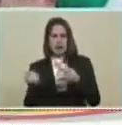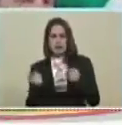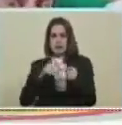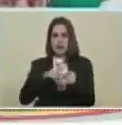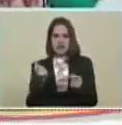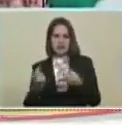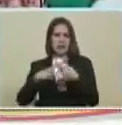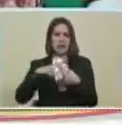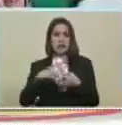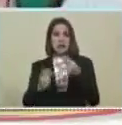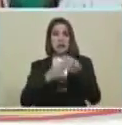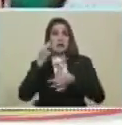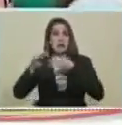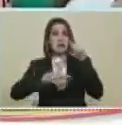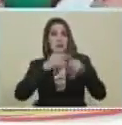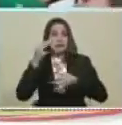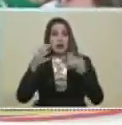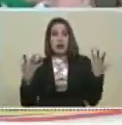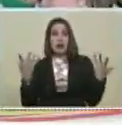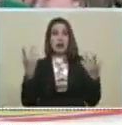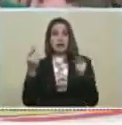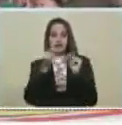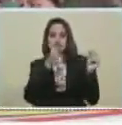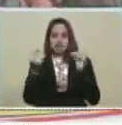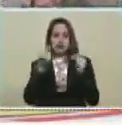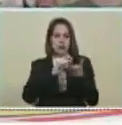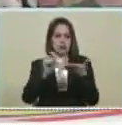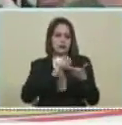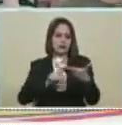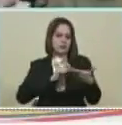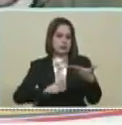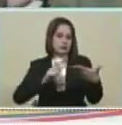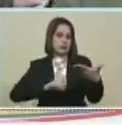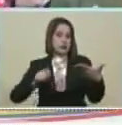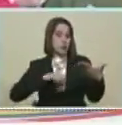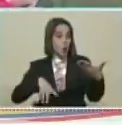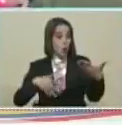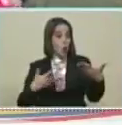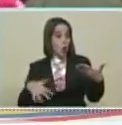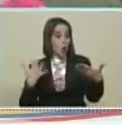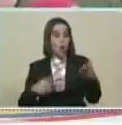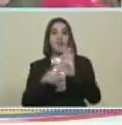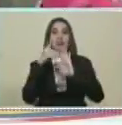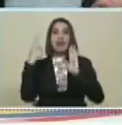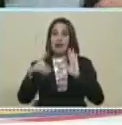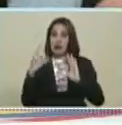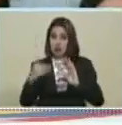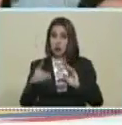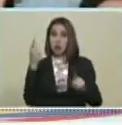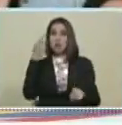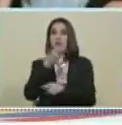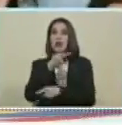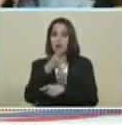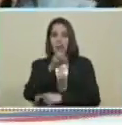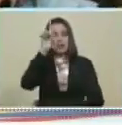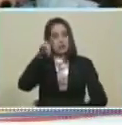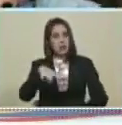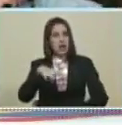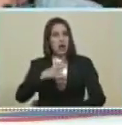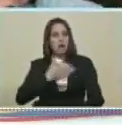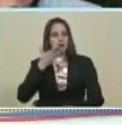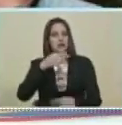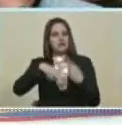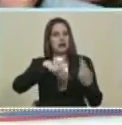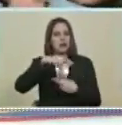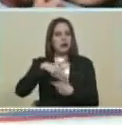Para construir En conjunto Un capítulo De sus derechos Y sus garantías Eso solo es posible En revolución